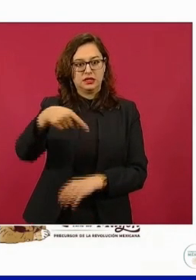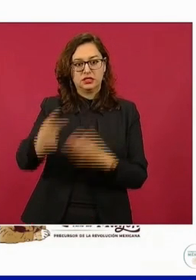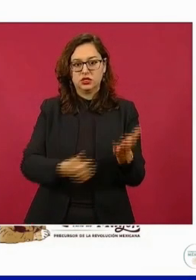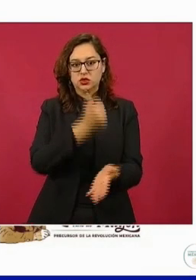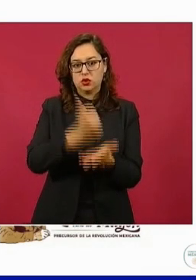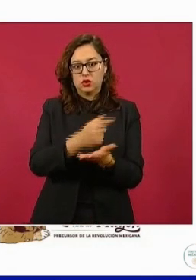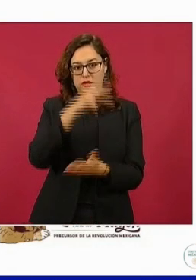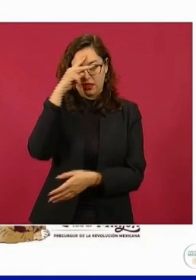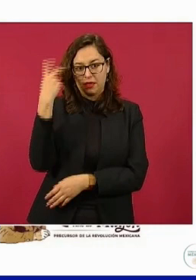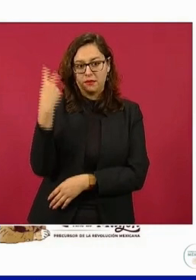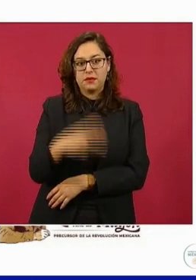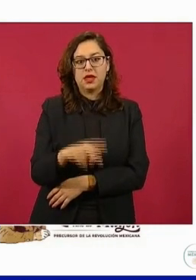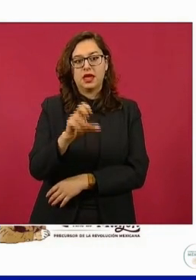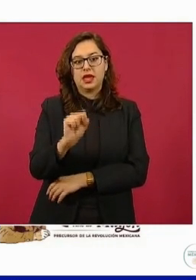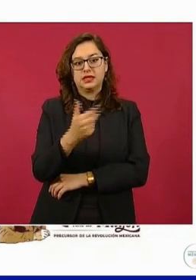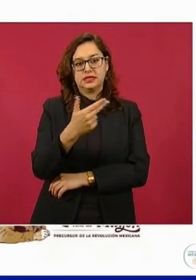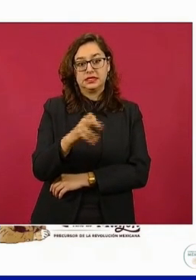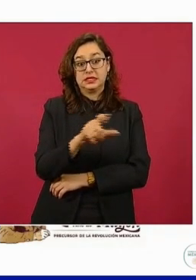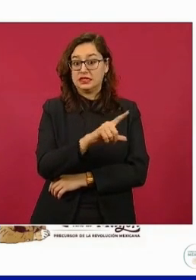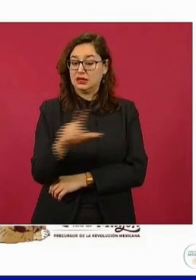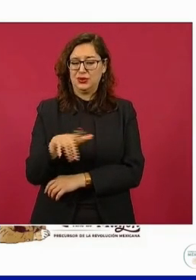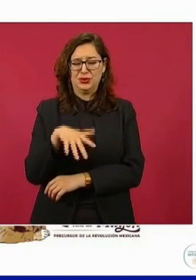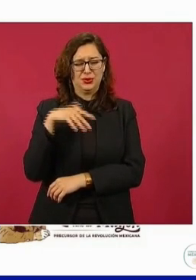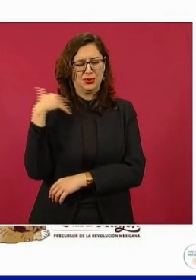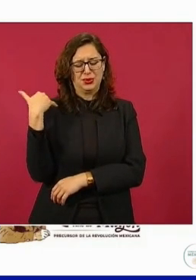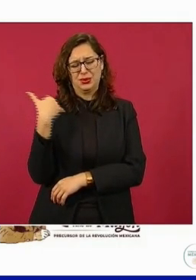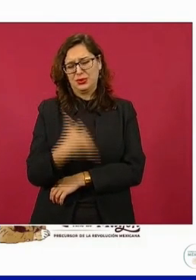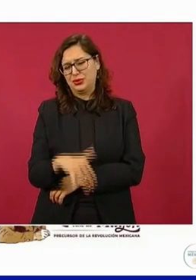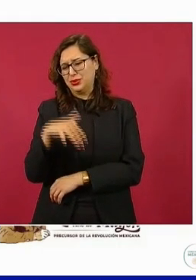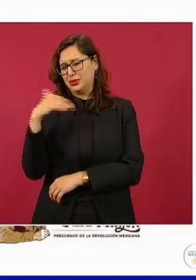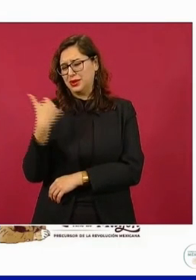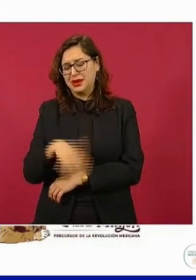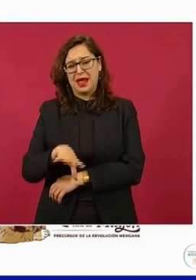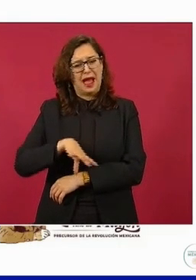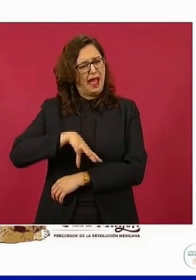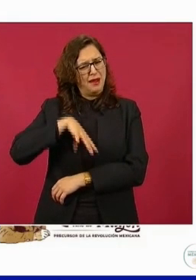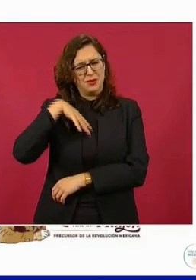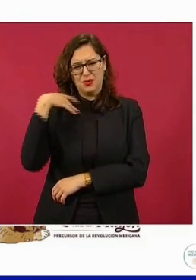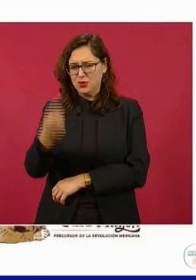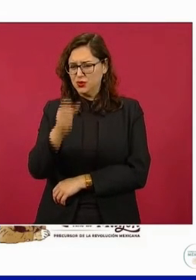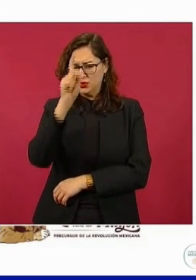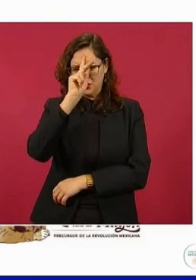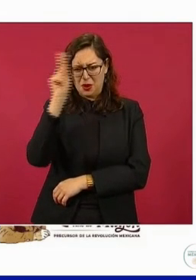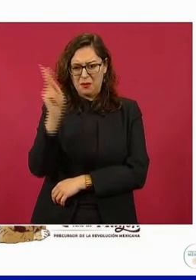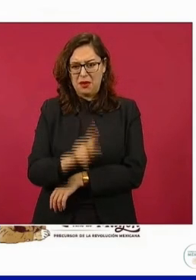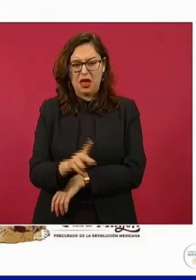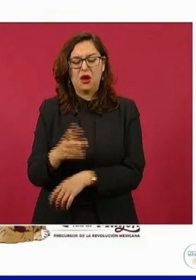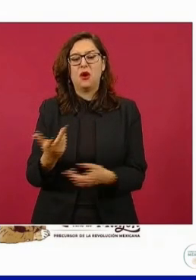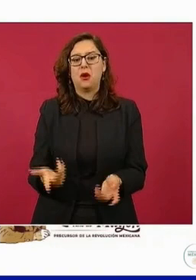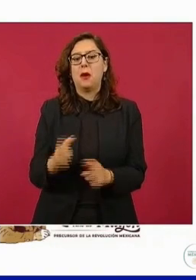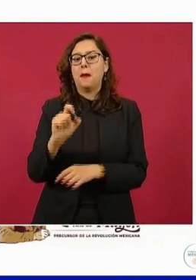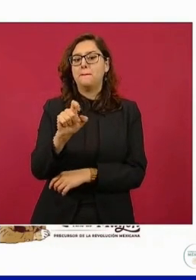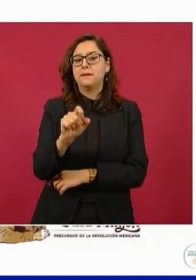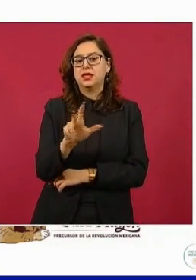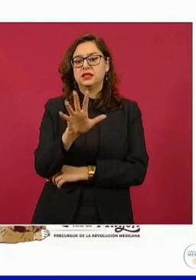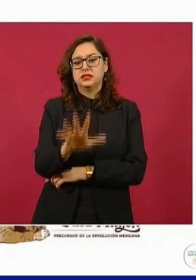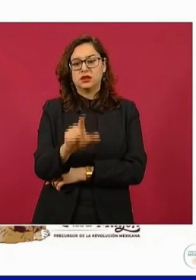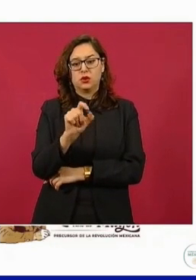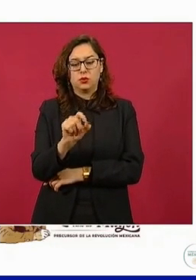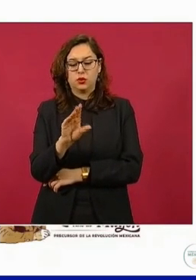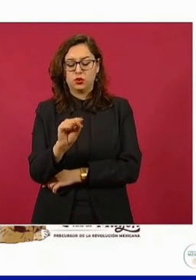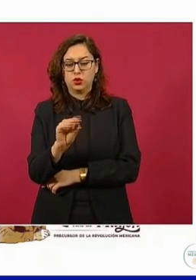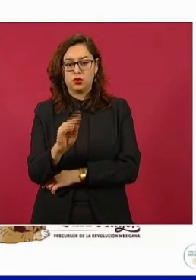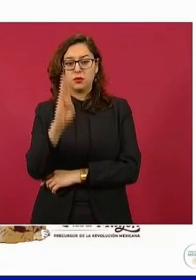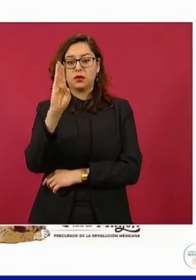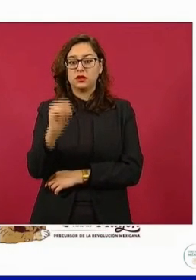la Ciudad de México, que han andado muy volados con sus precios, 25 pesos con 99 centavos por litro,